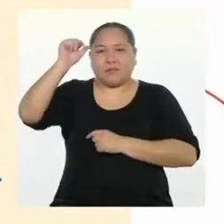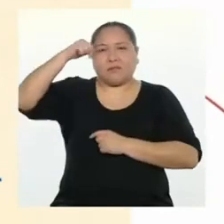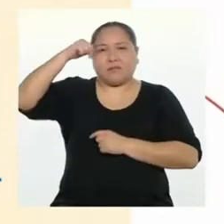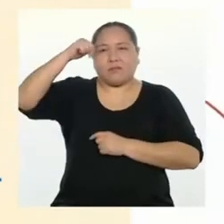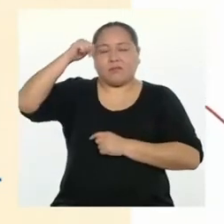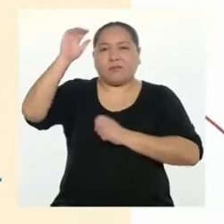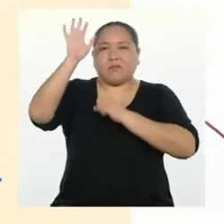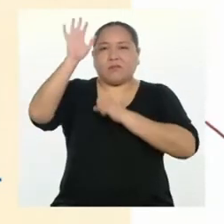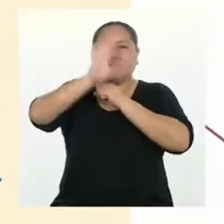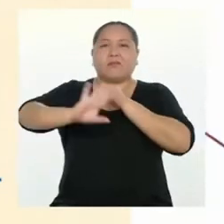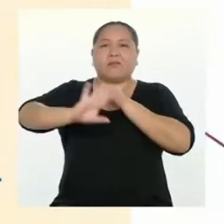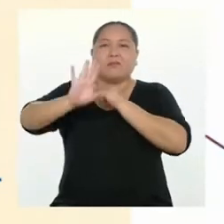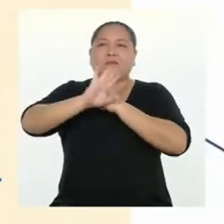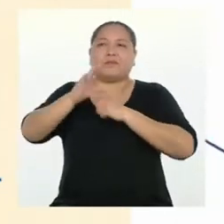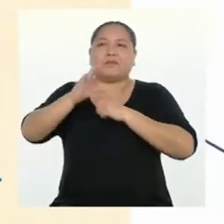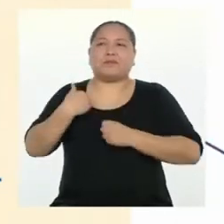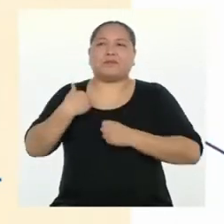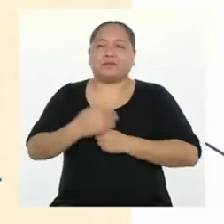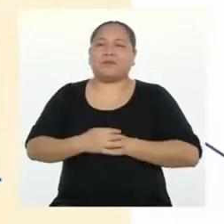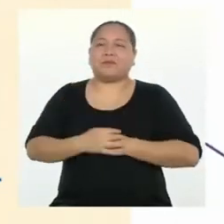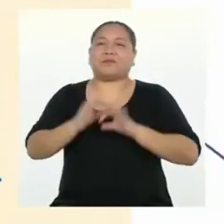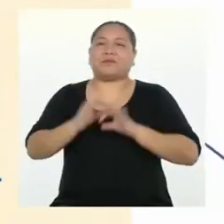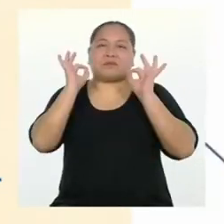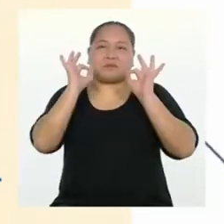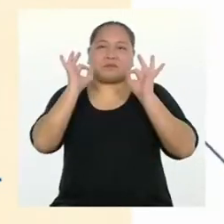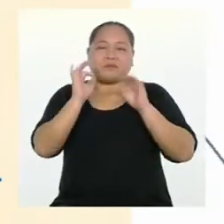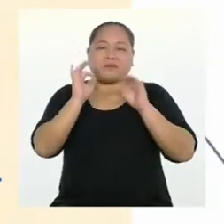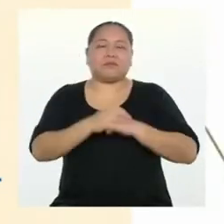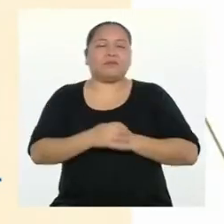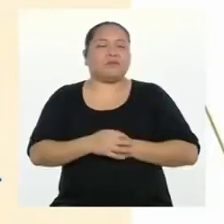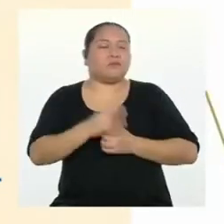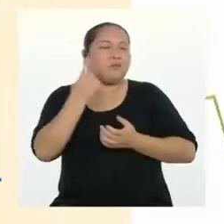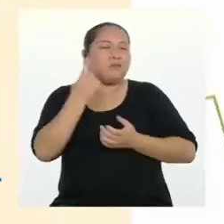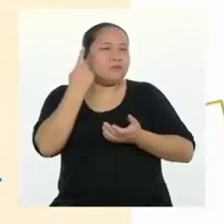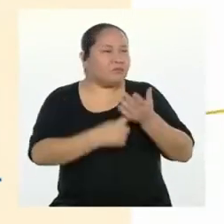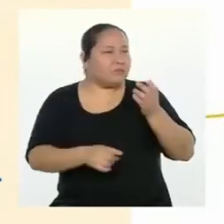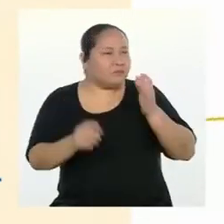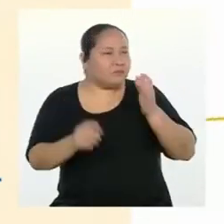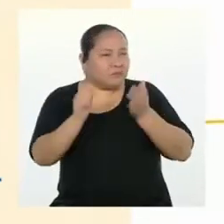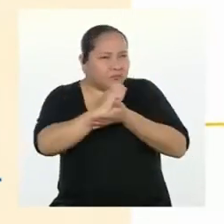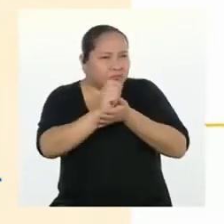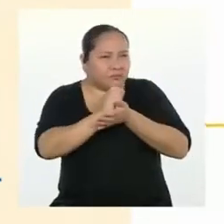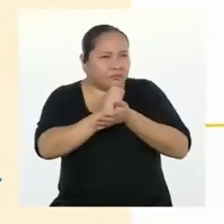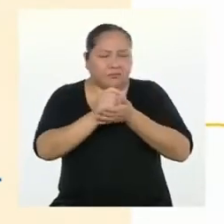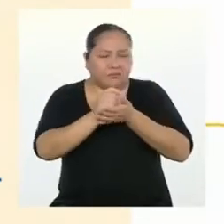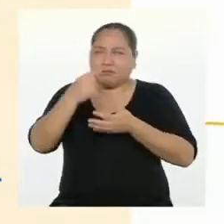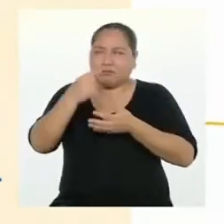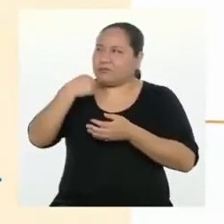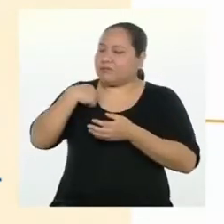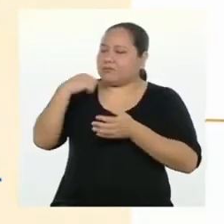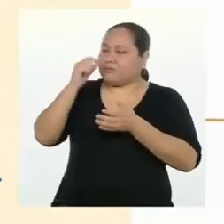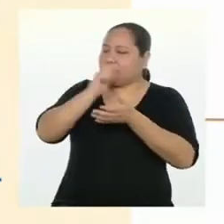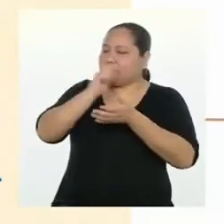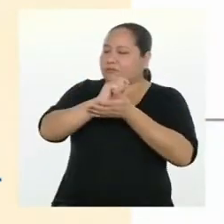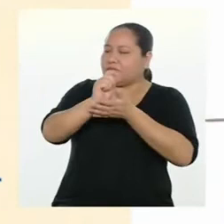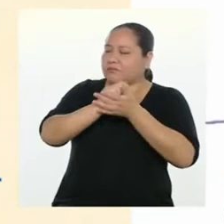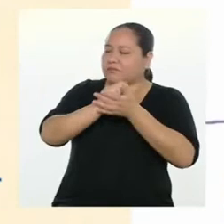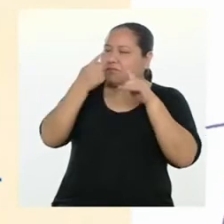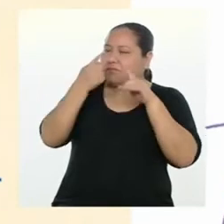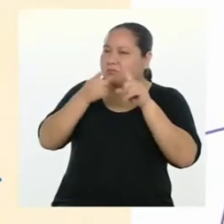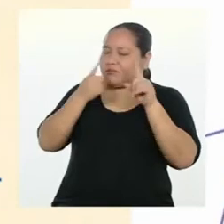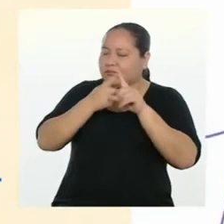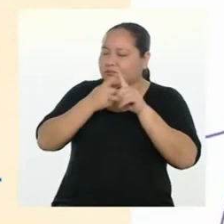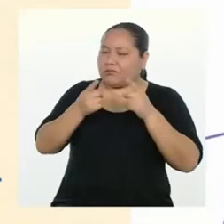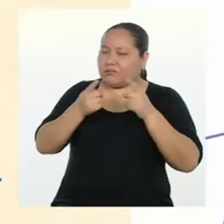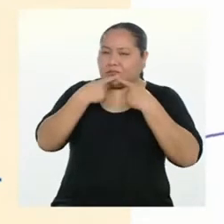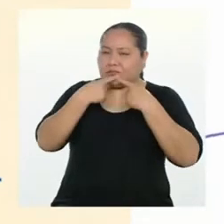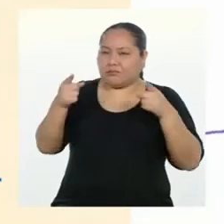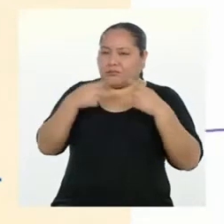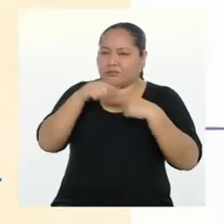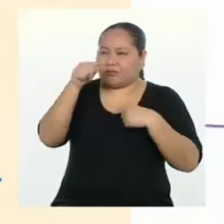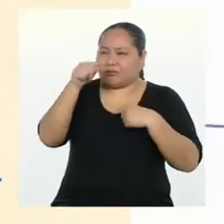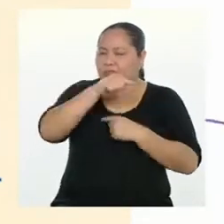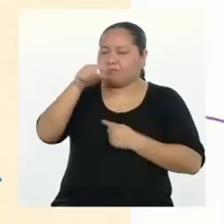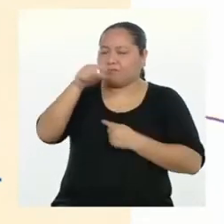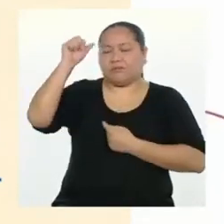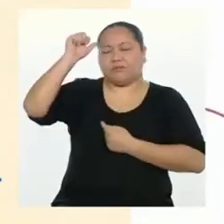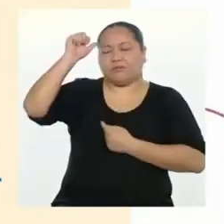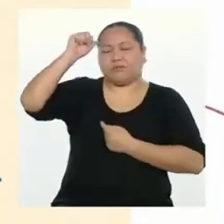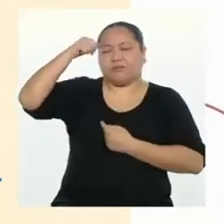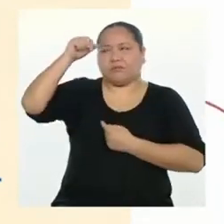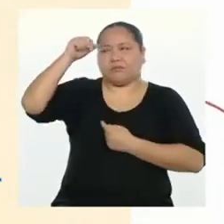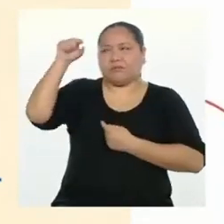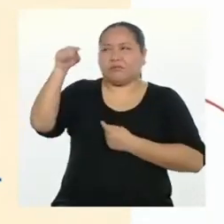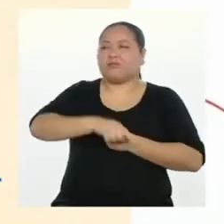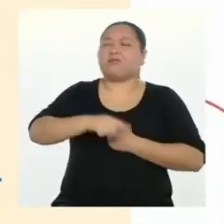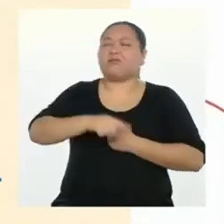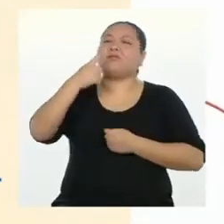proteja. Muy bien. ¿Qué escribiremos? Pues voy a escribir una serie de mensajes para recordarles y